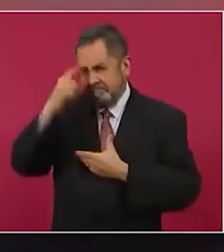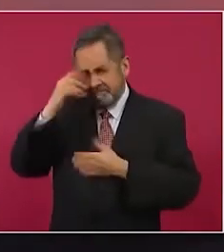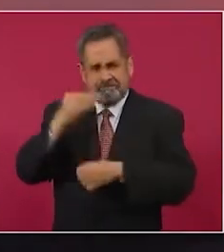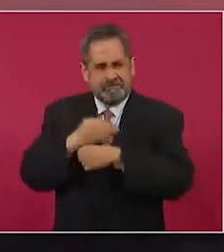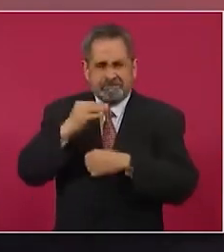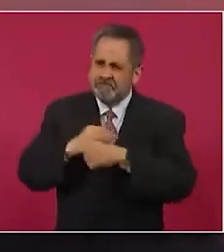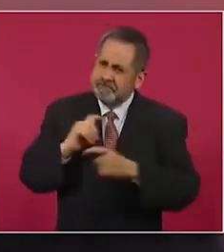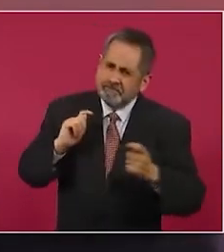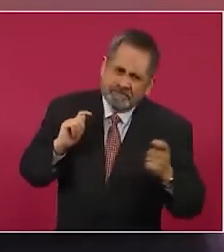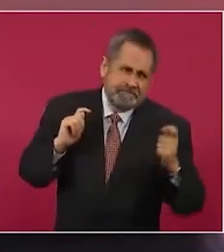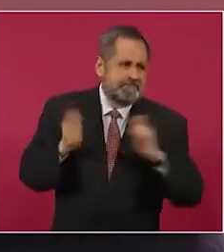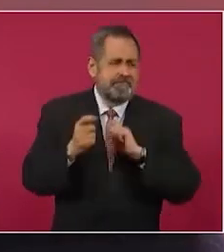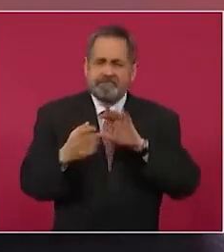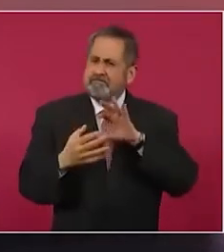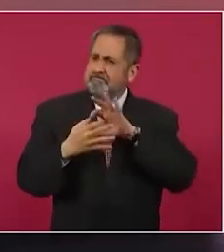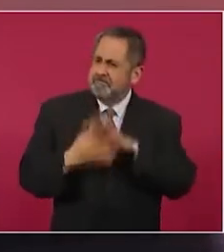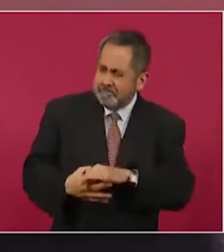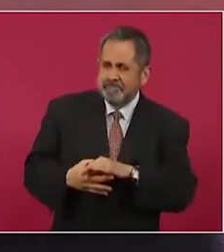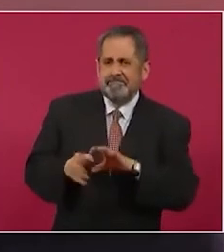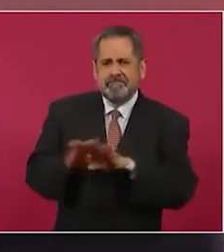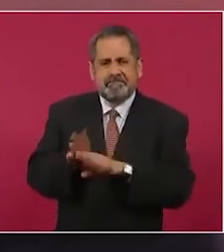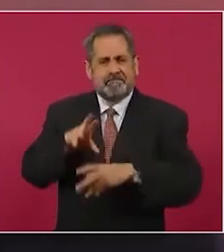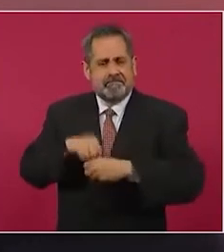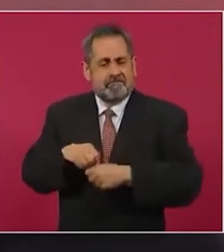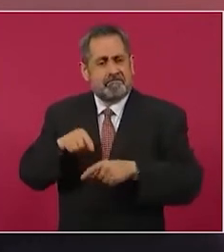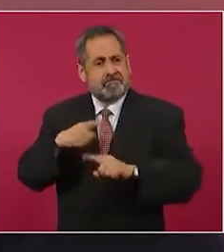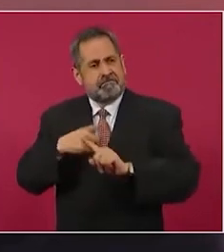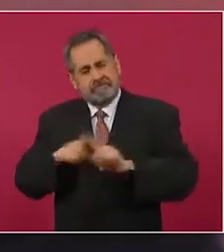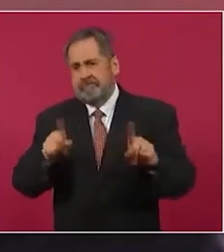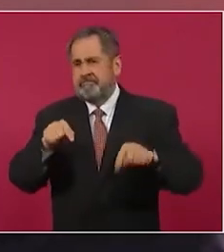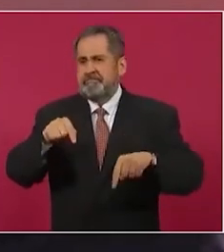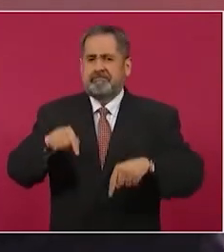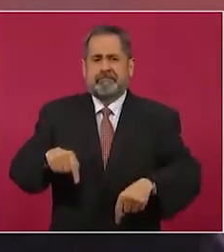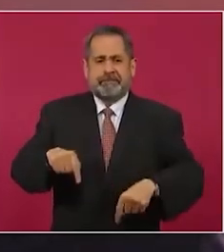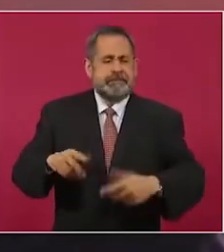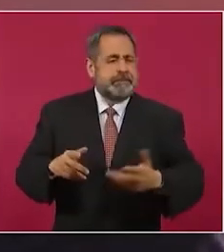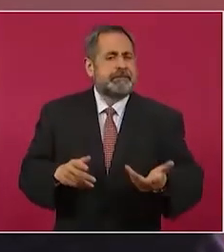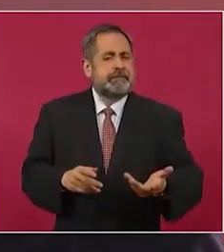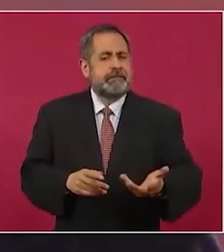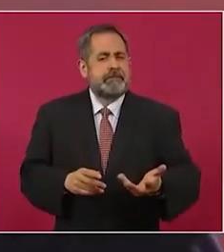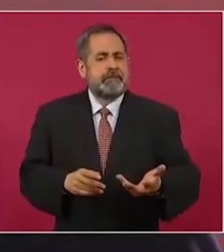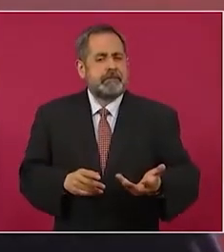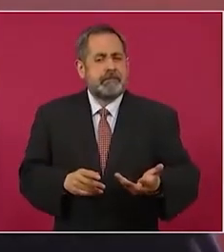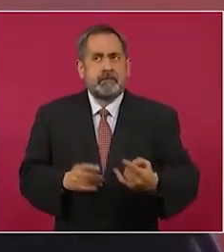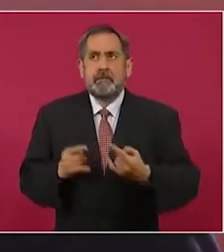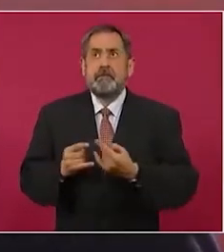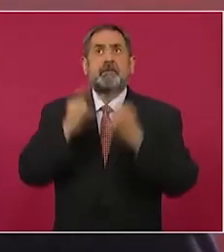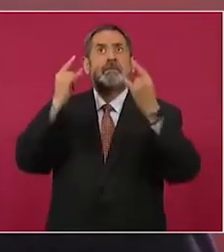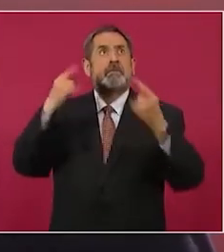viviendo un tiempo histórico,